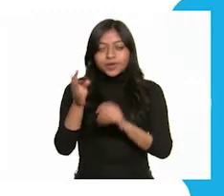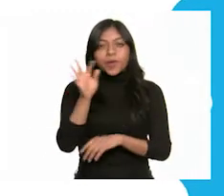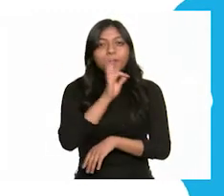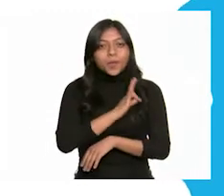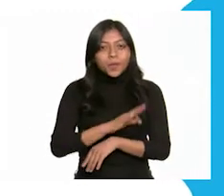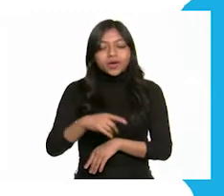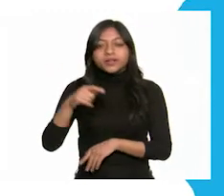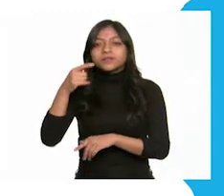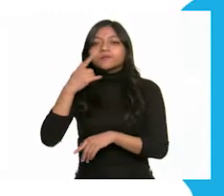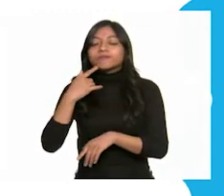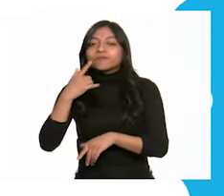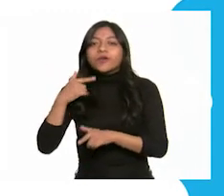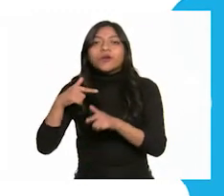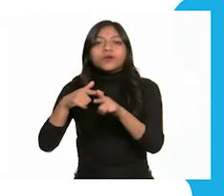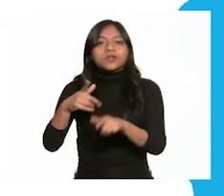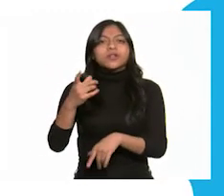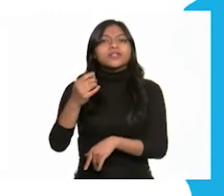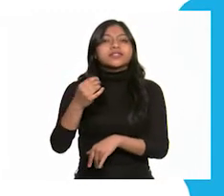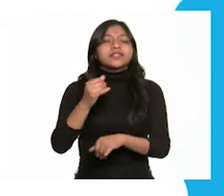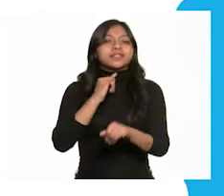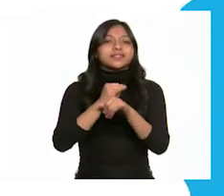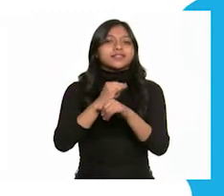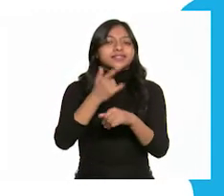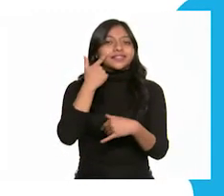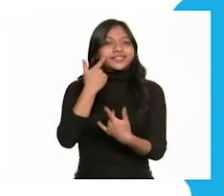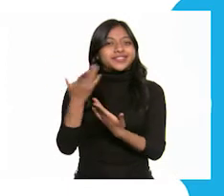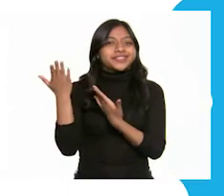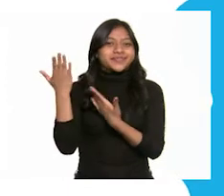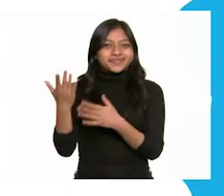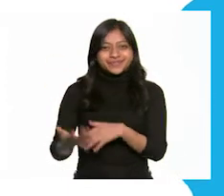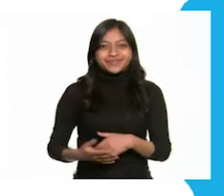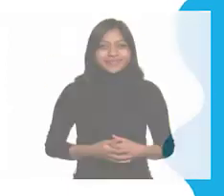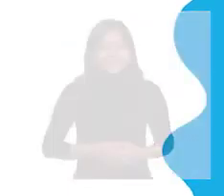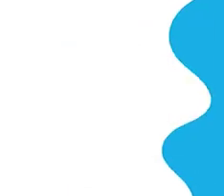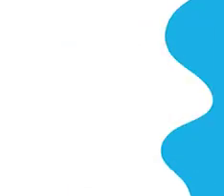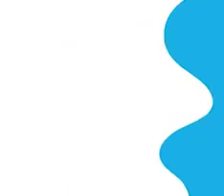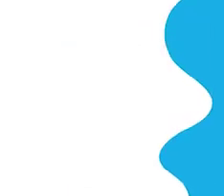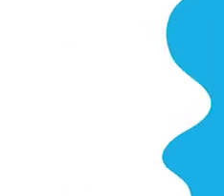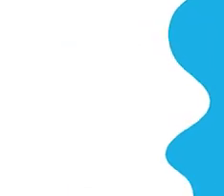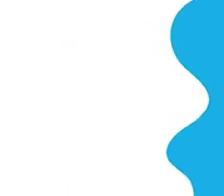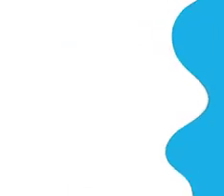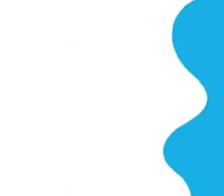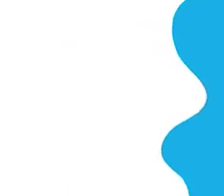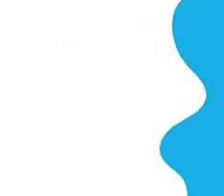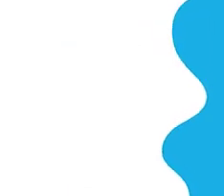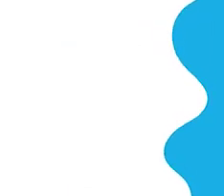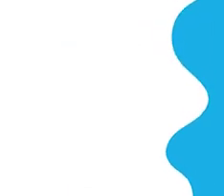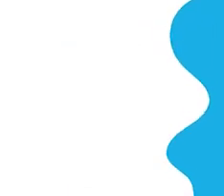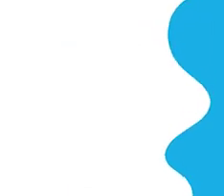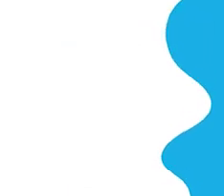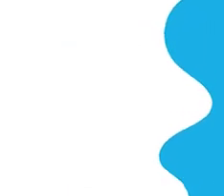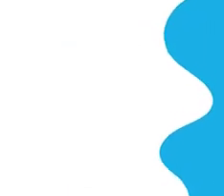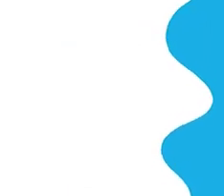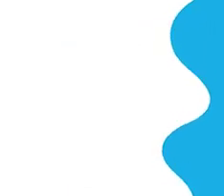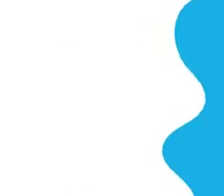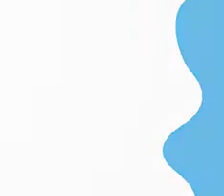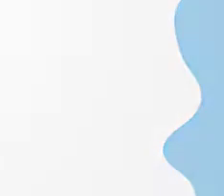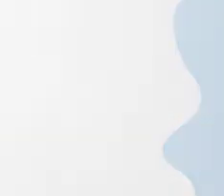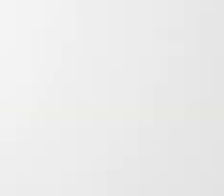los puedes encontrar en la siguiente liga aprendencasa.cep.gov.mx